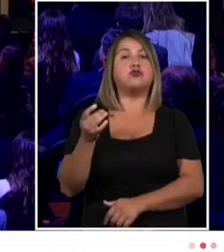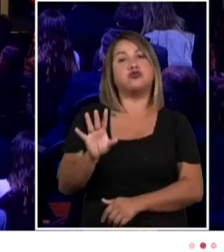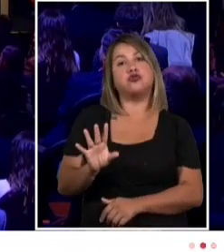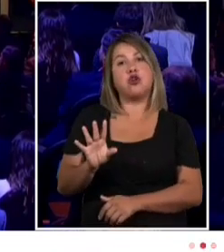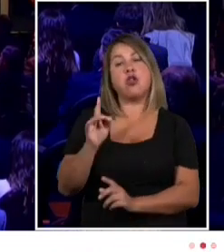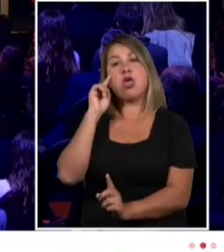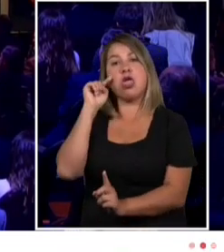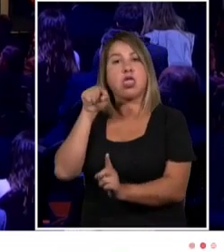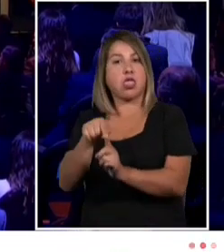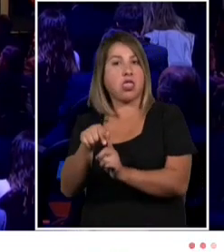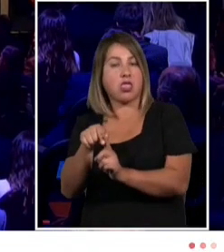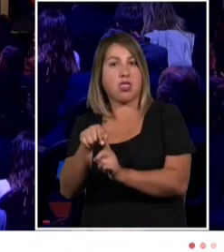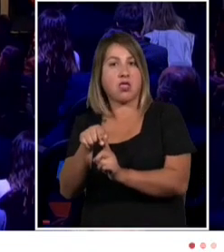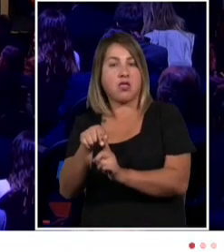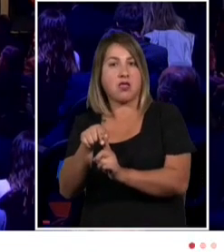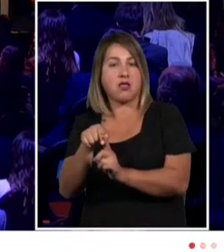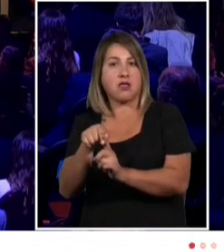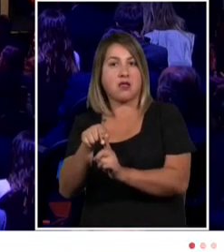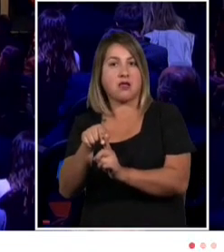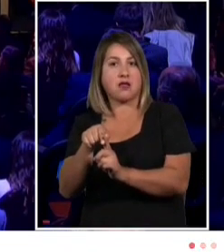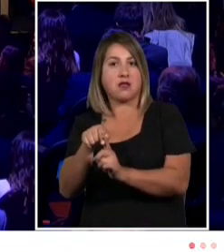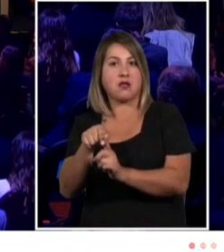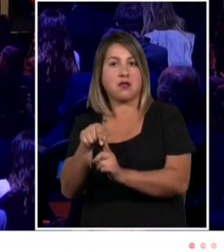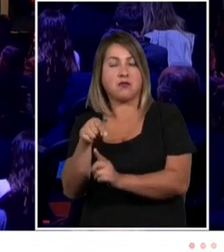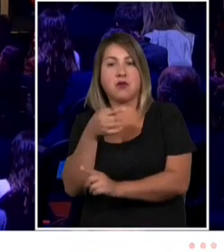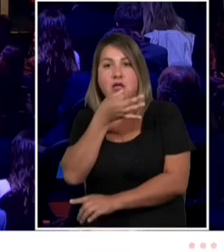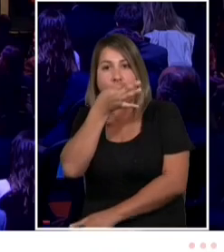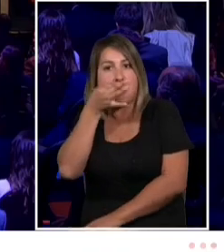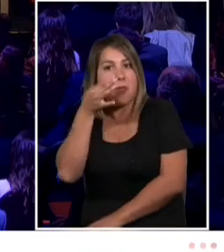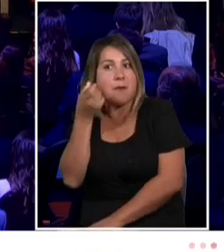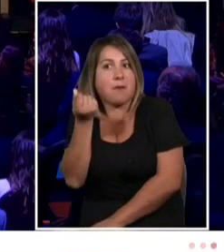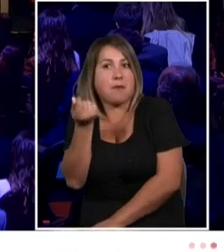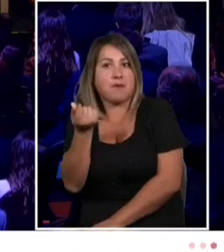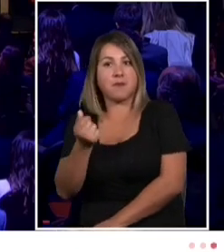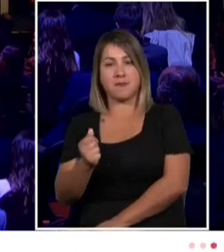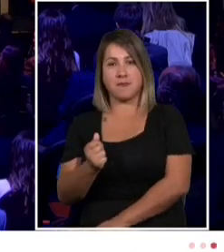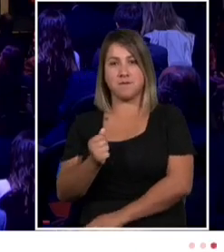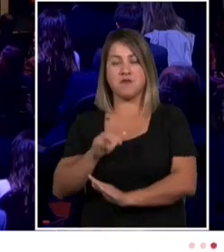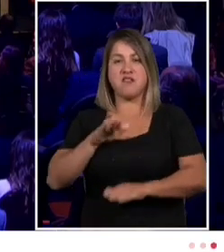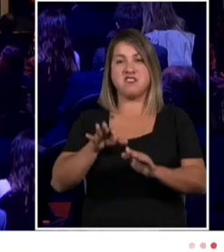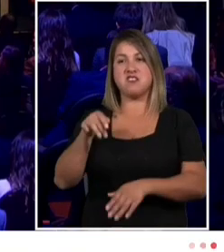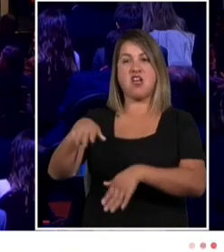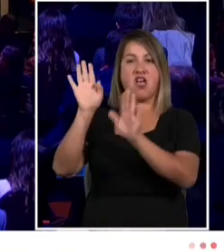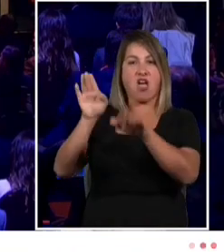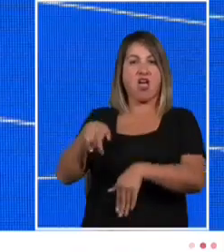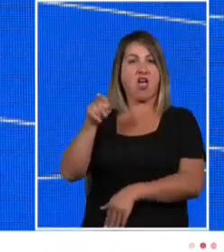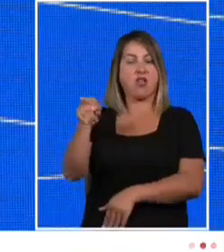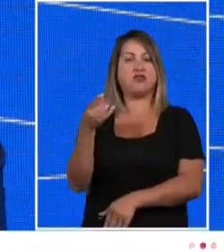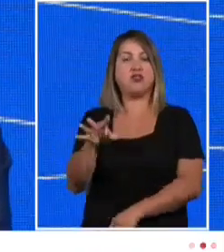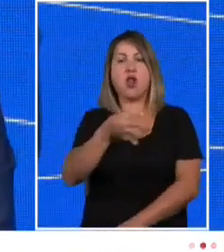principalmente por la codicia, como algunas veces se caricaturiza.